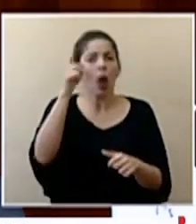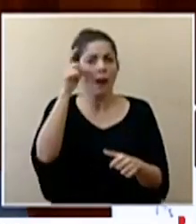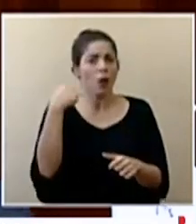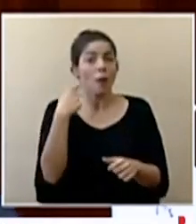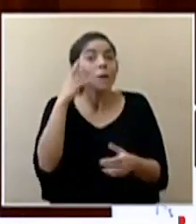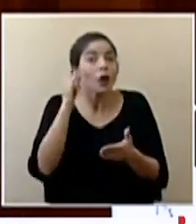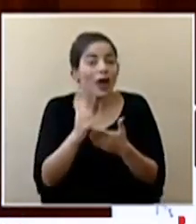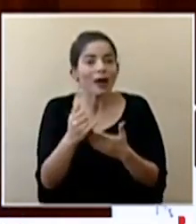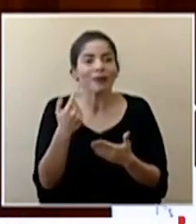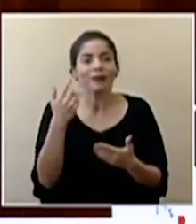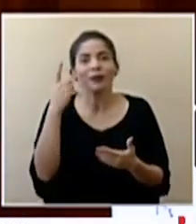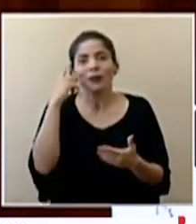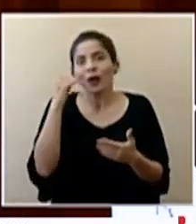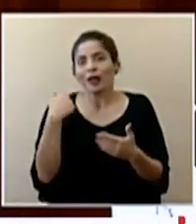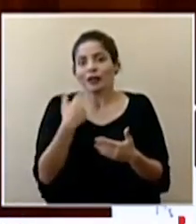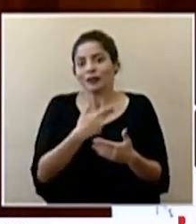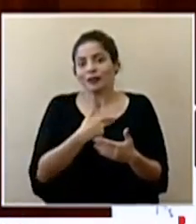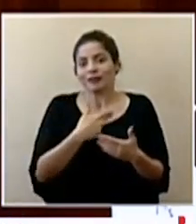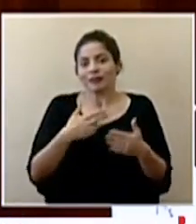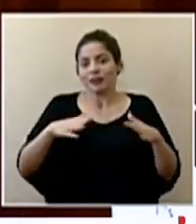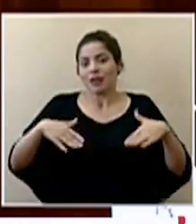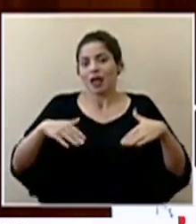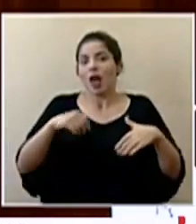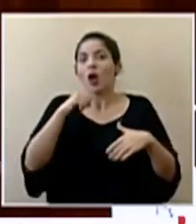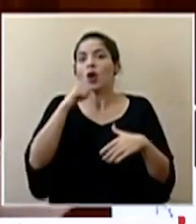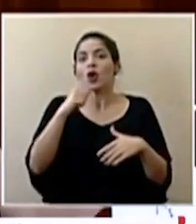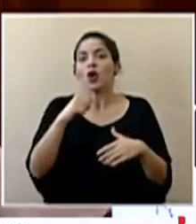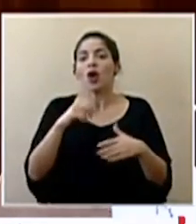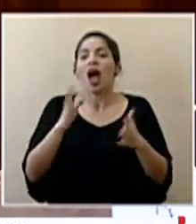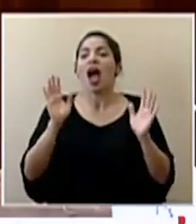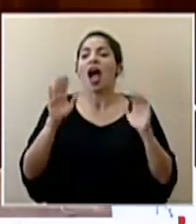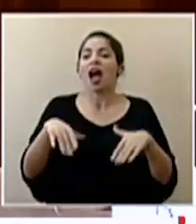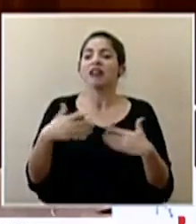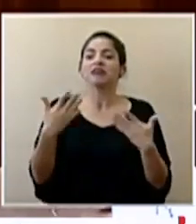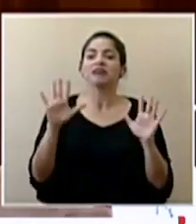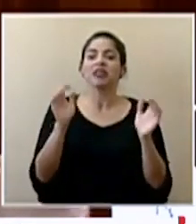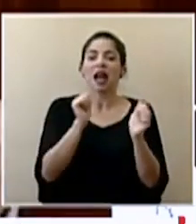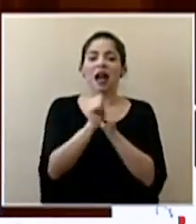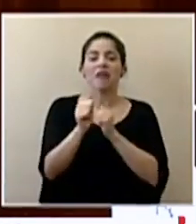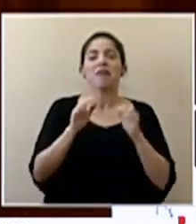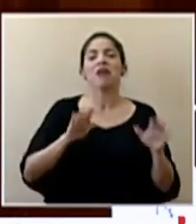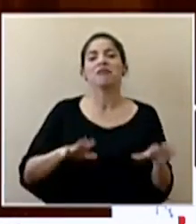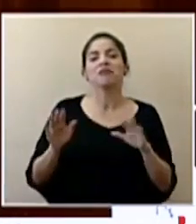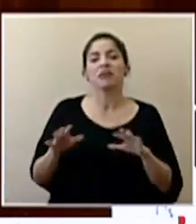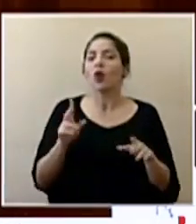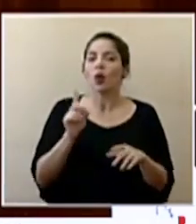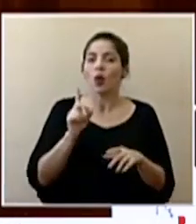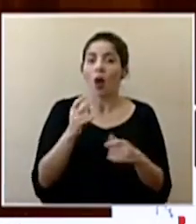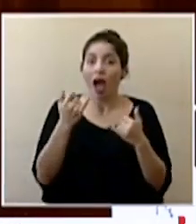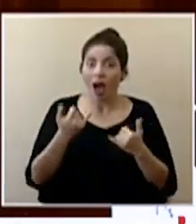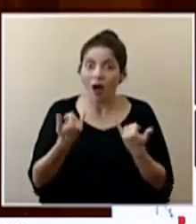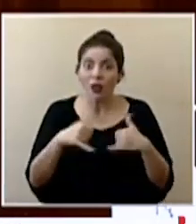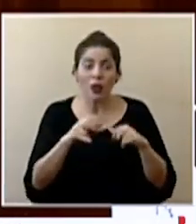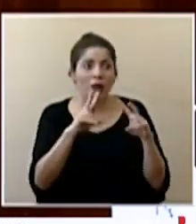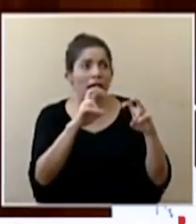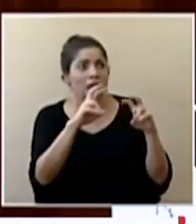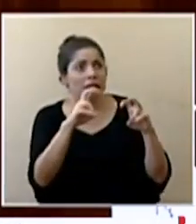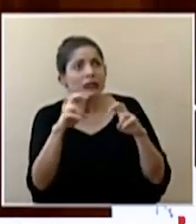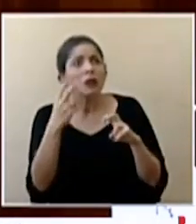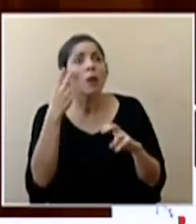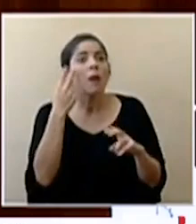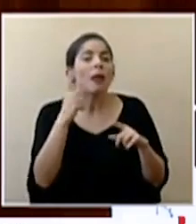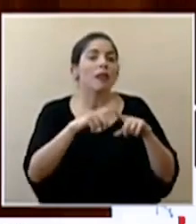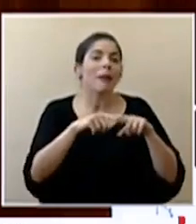por eso mismo porque todavía no estamos en una etapa para decir relajémonos hemos estado valorando usar o el